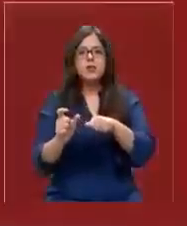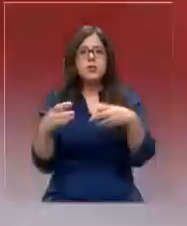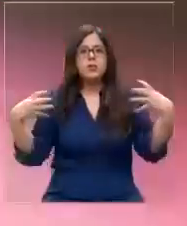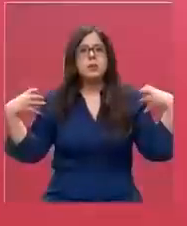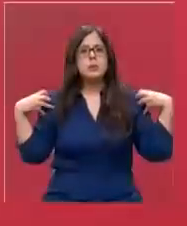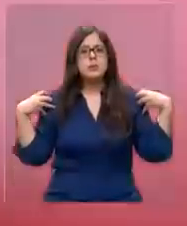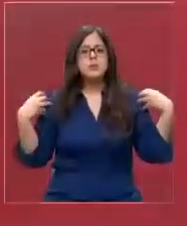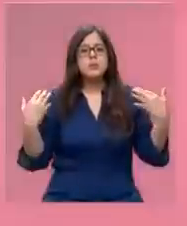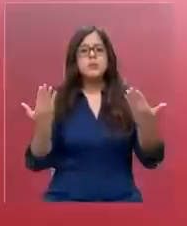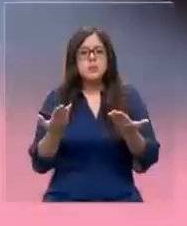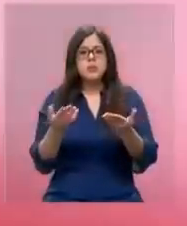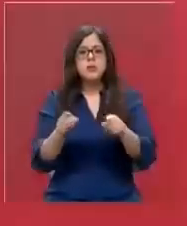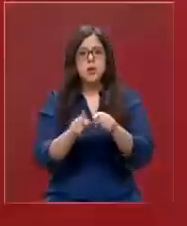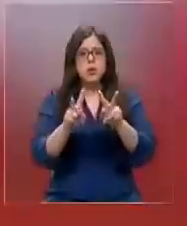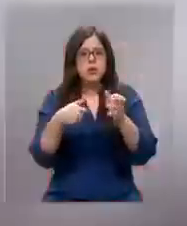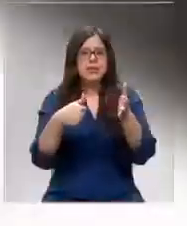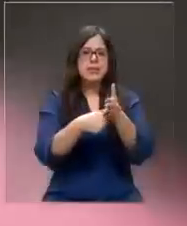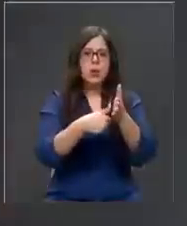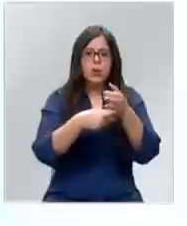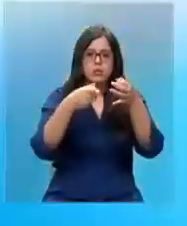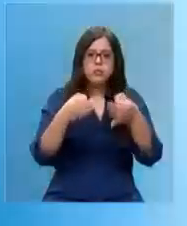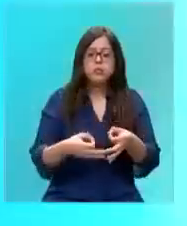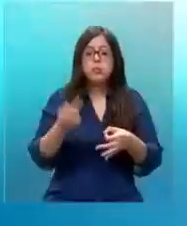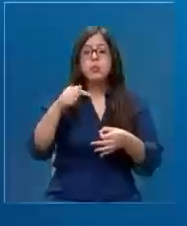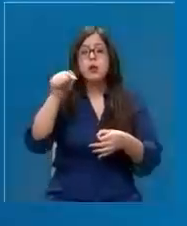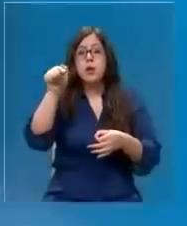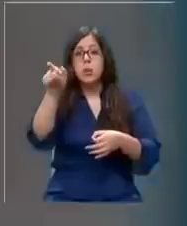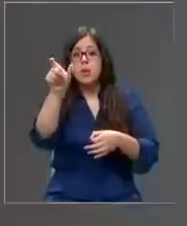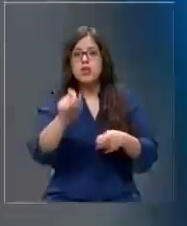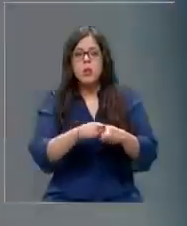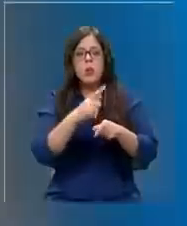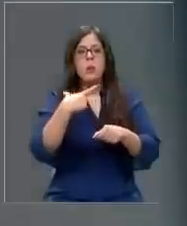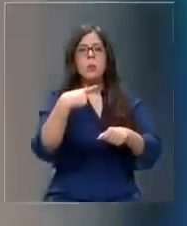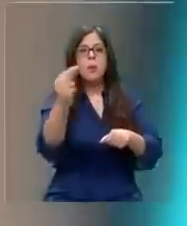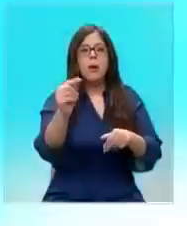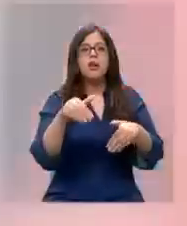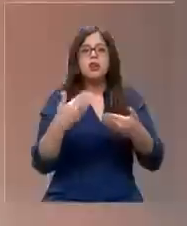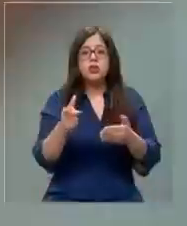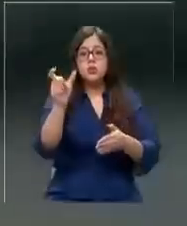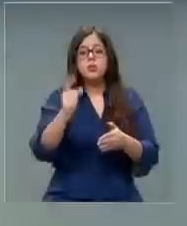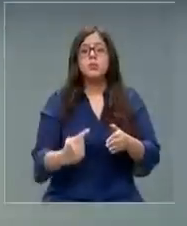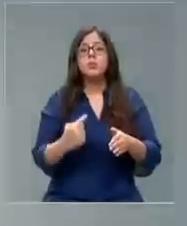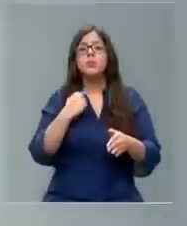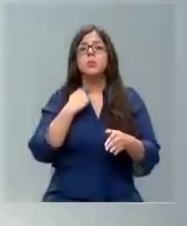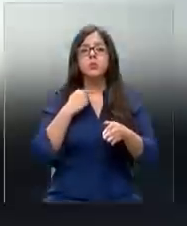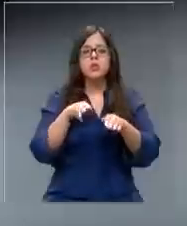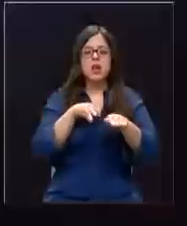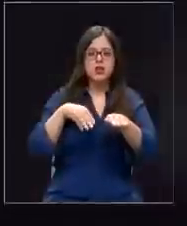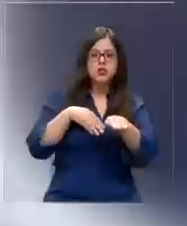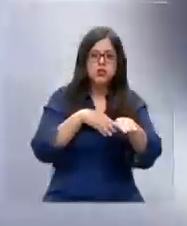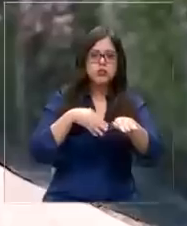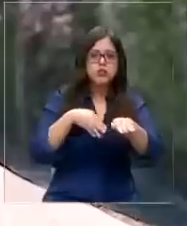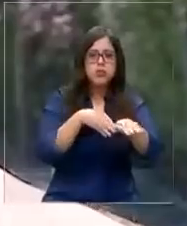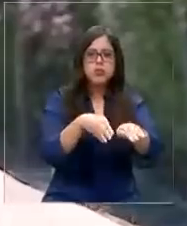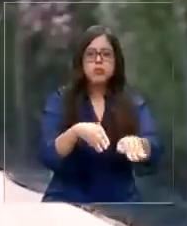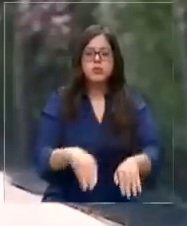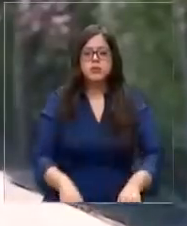para que luego operaran los seguros. Sin embargo, este se habría dado a la fuga, por lo que el afectado decidió seguirlo.